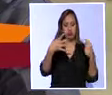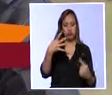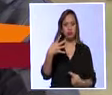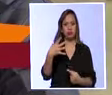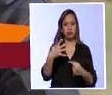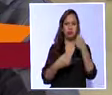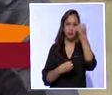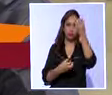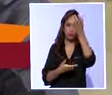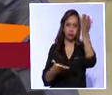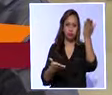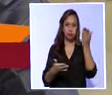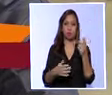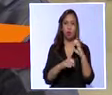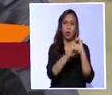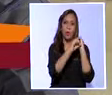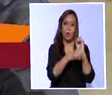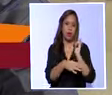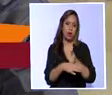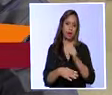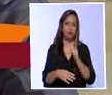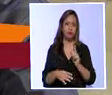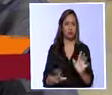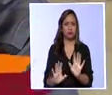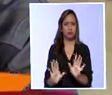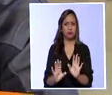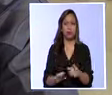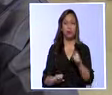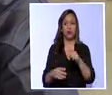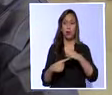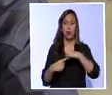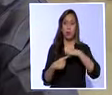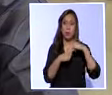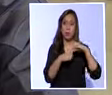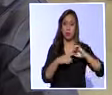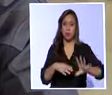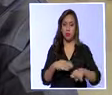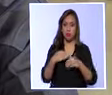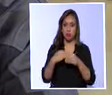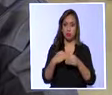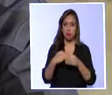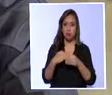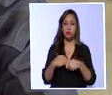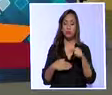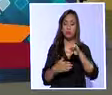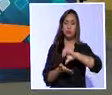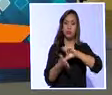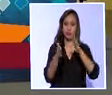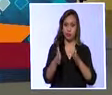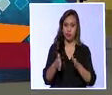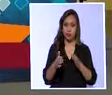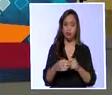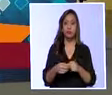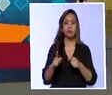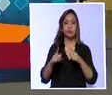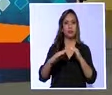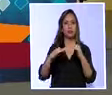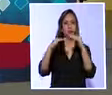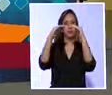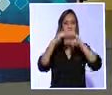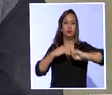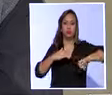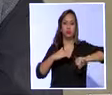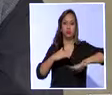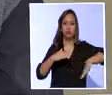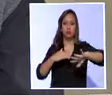porque ya tenían que generar esos contenidos. Entonces, el principal aporte es el debate hacia la ciudadanía. Mientras que el máster en publicidad,